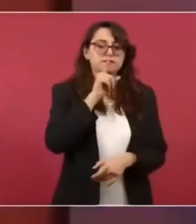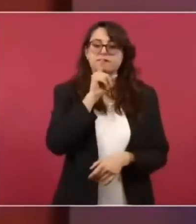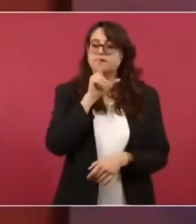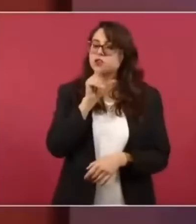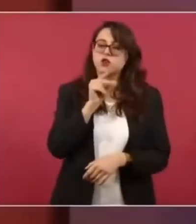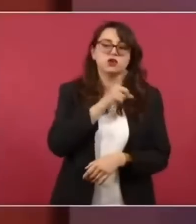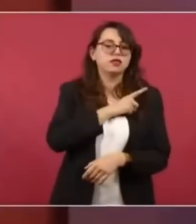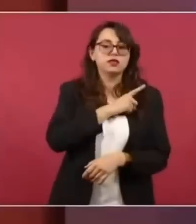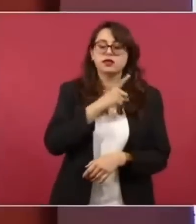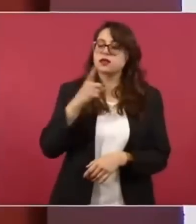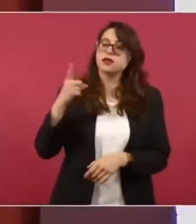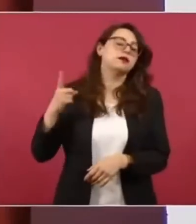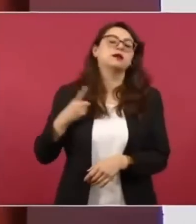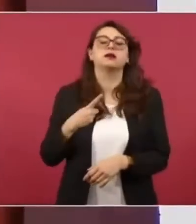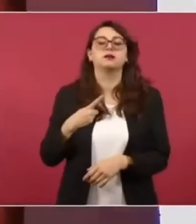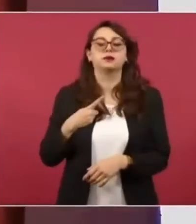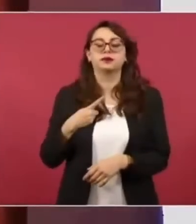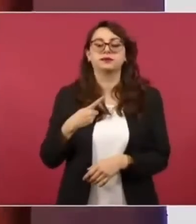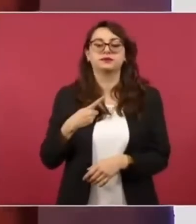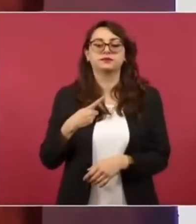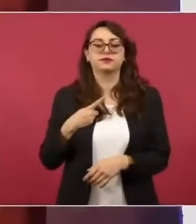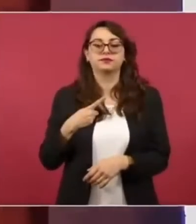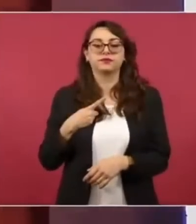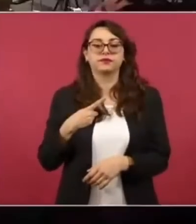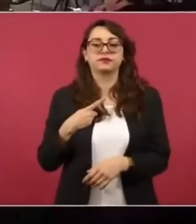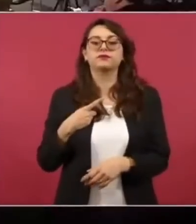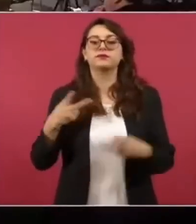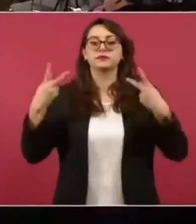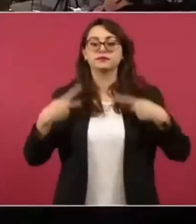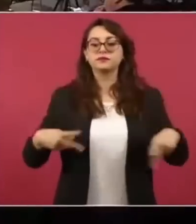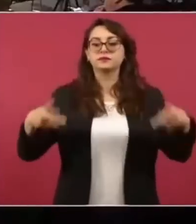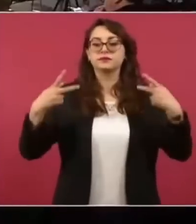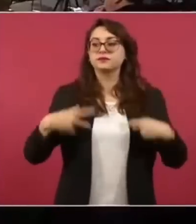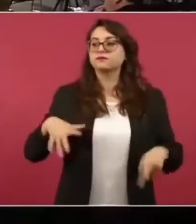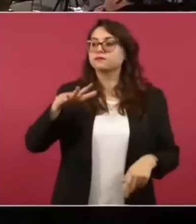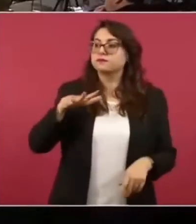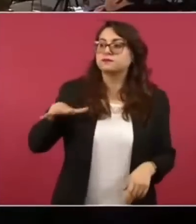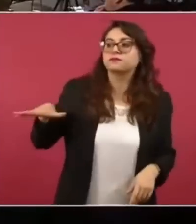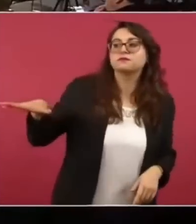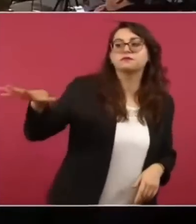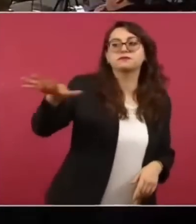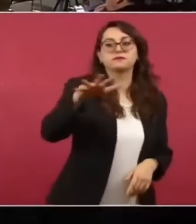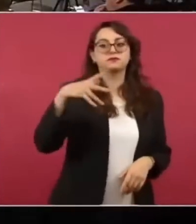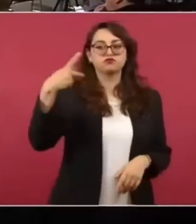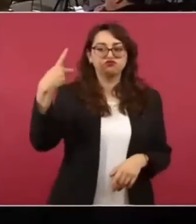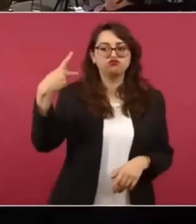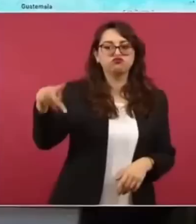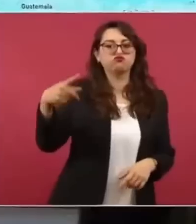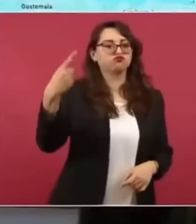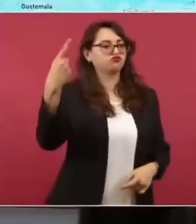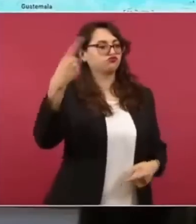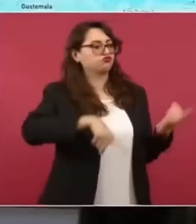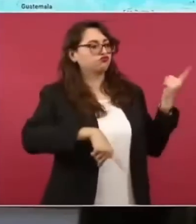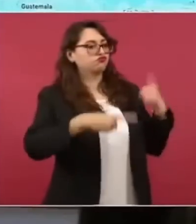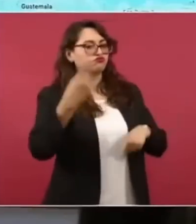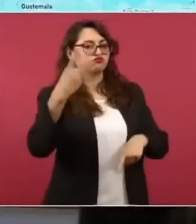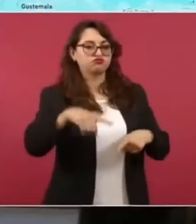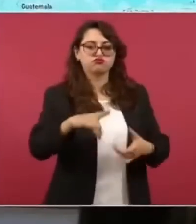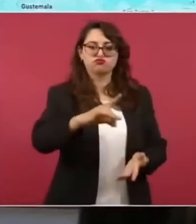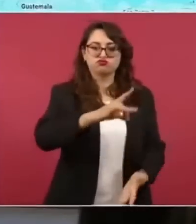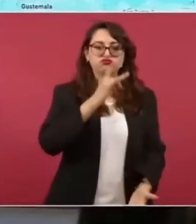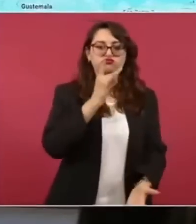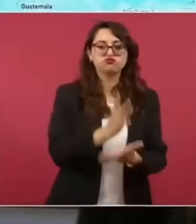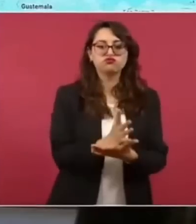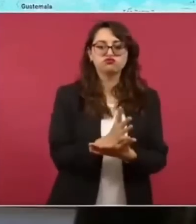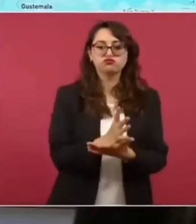del gobernante sea el pueblo entonces regresando a